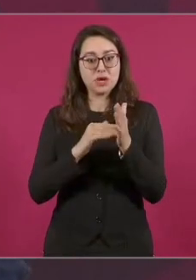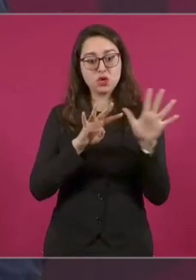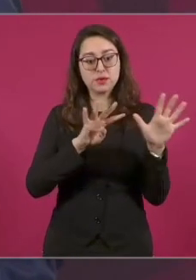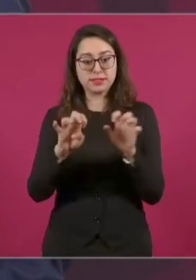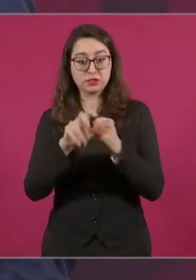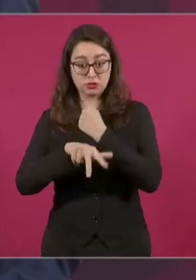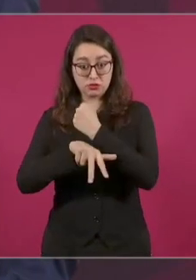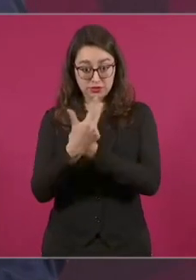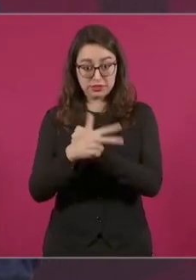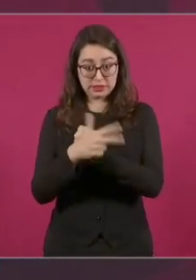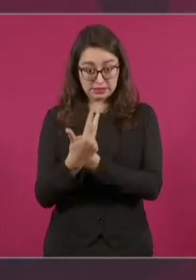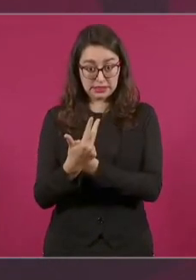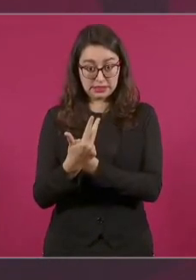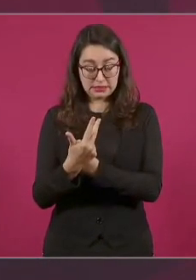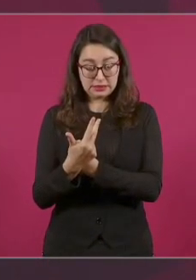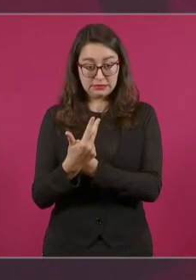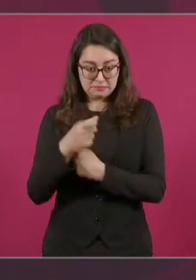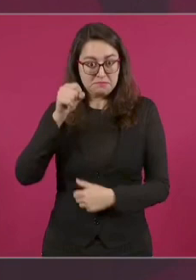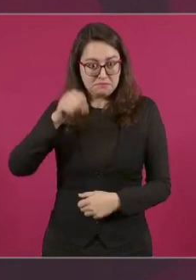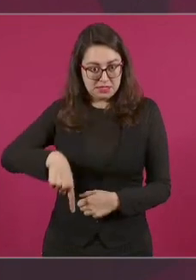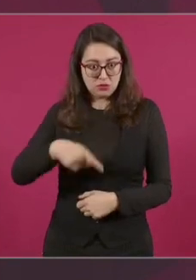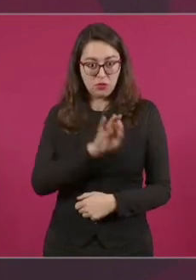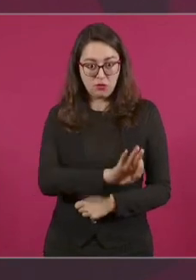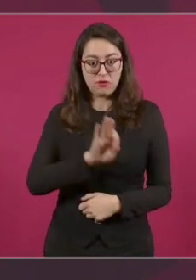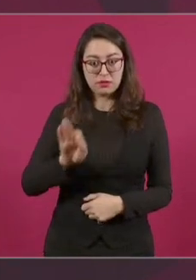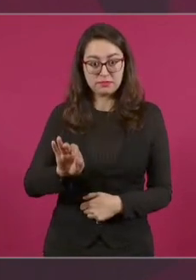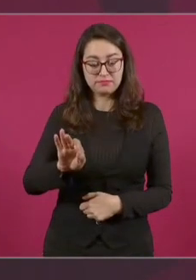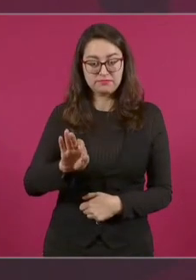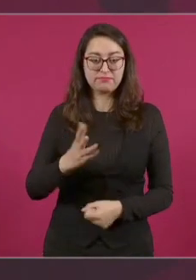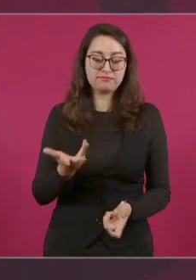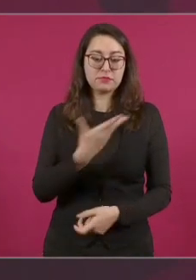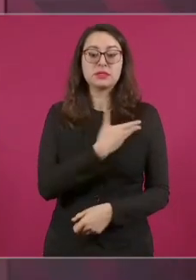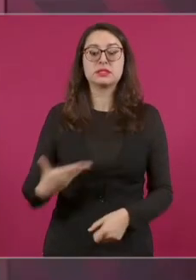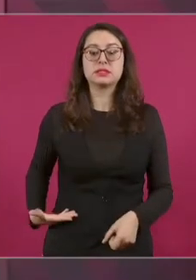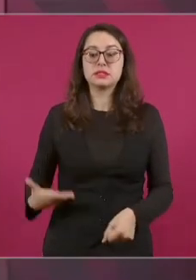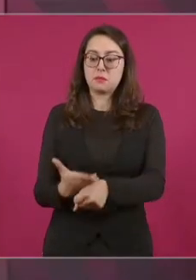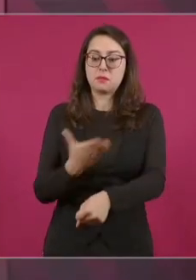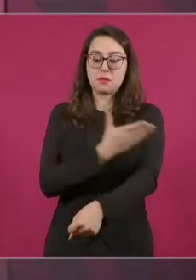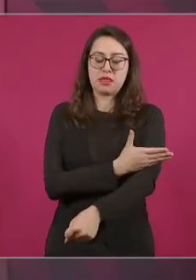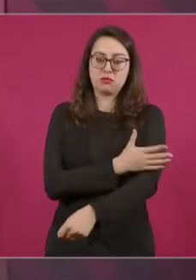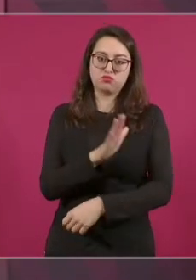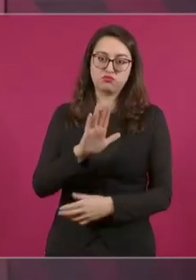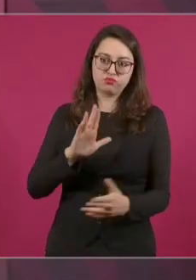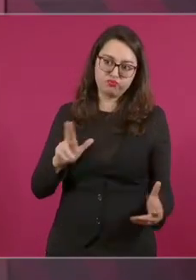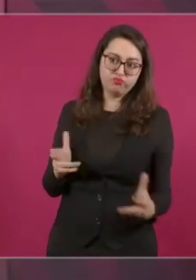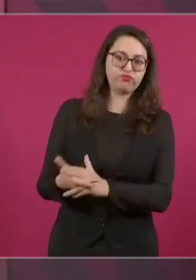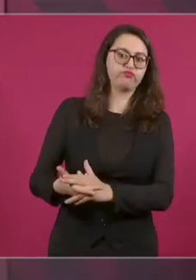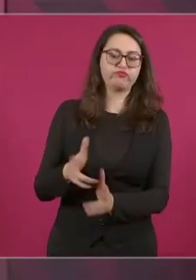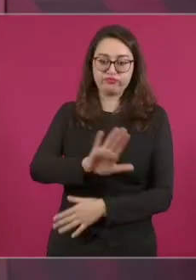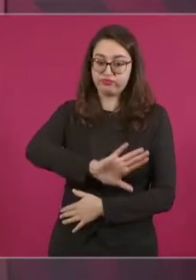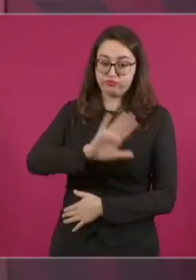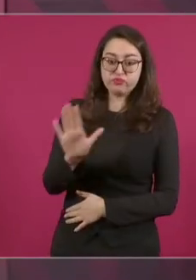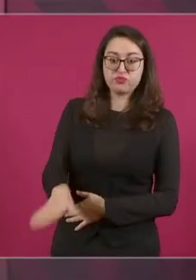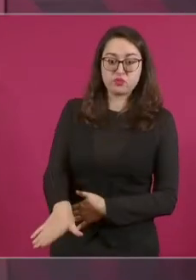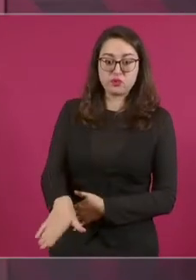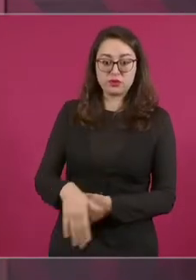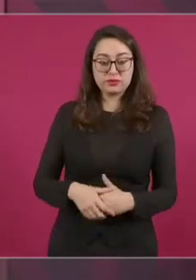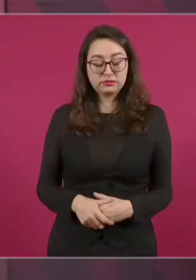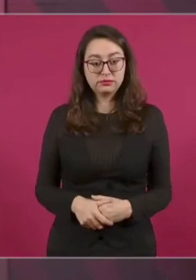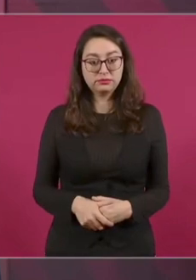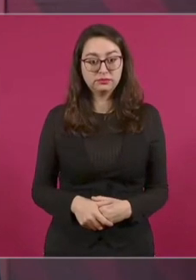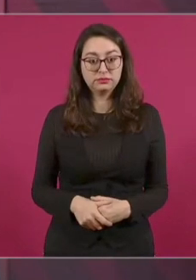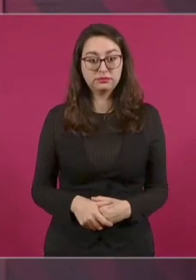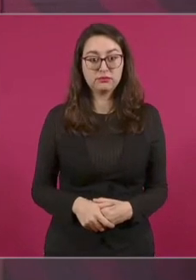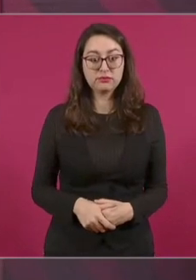asesinó al presidente Madero, apóstol de la democracia. No ha habido un presidente en México